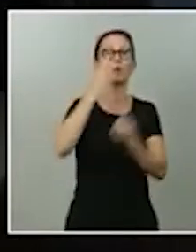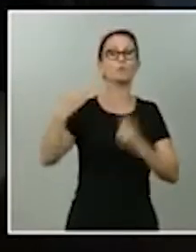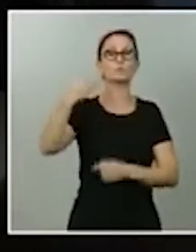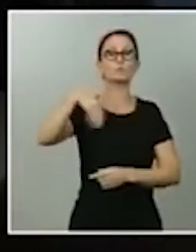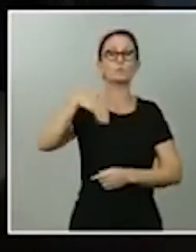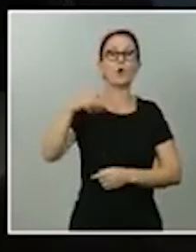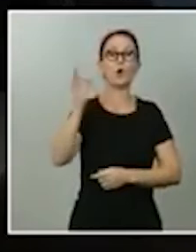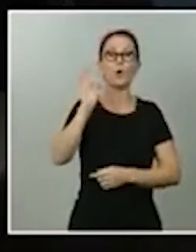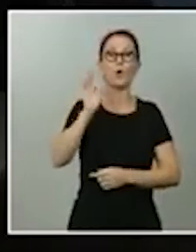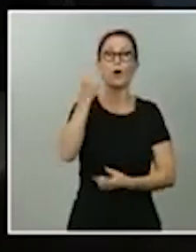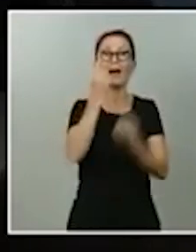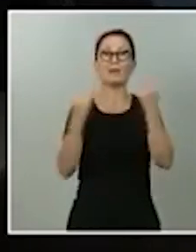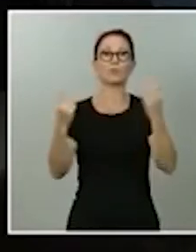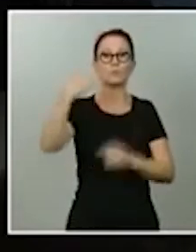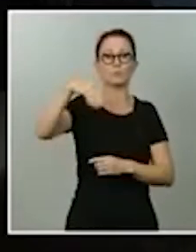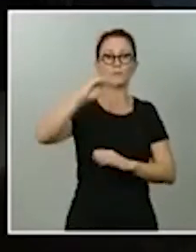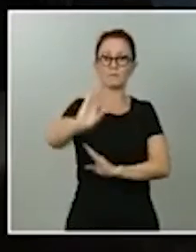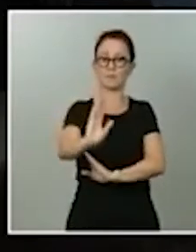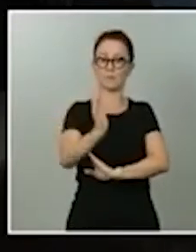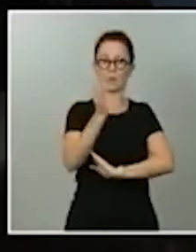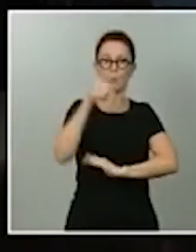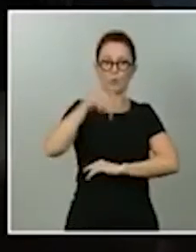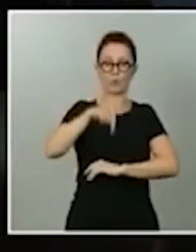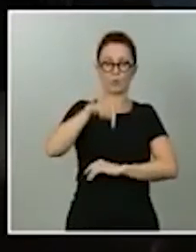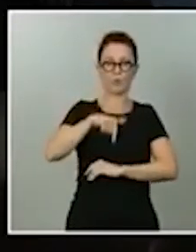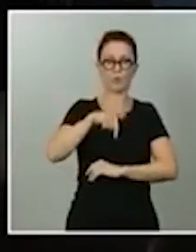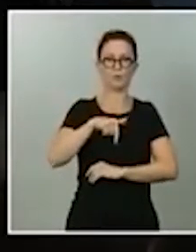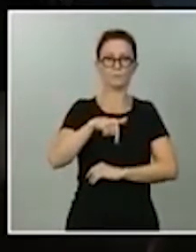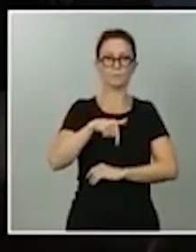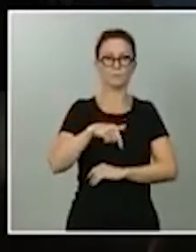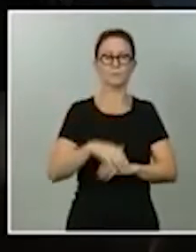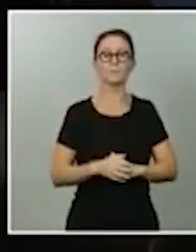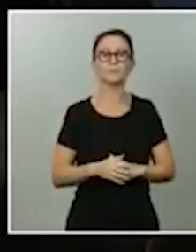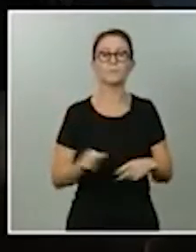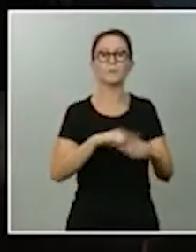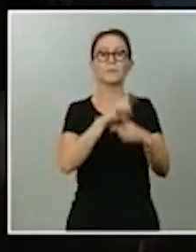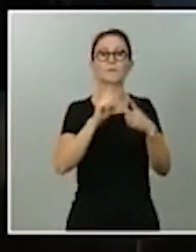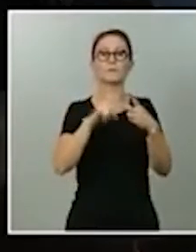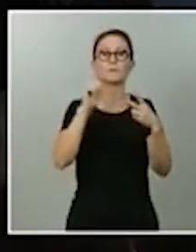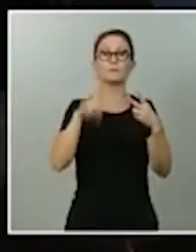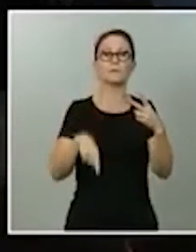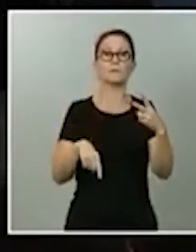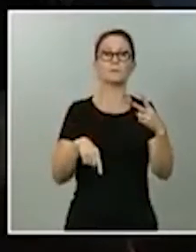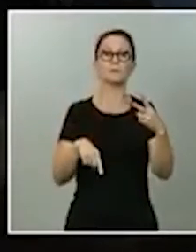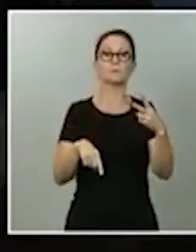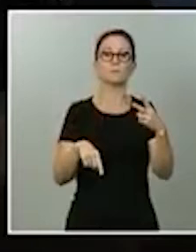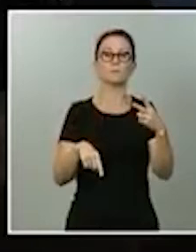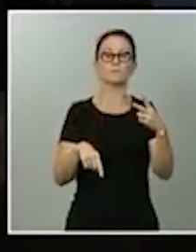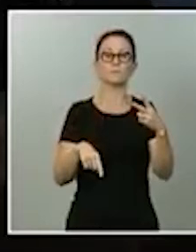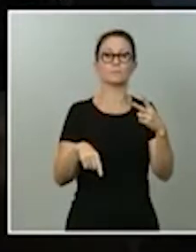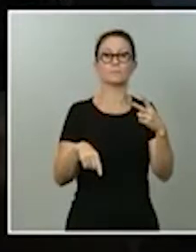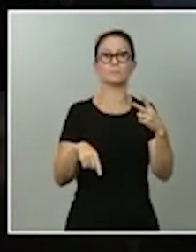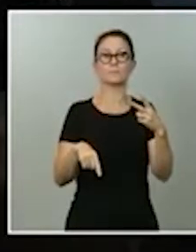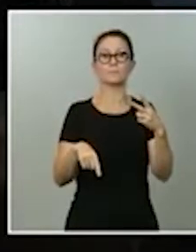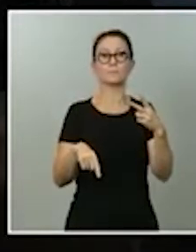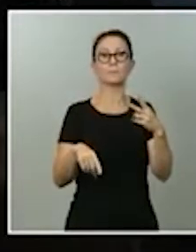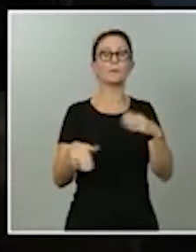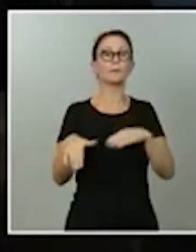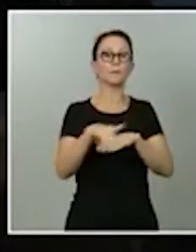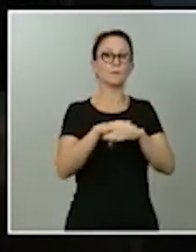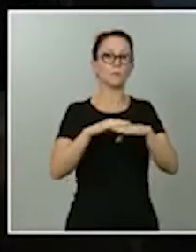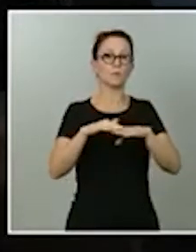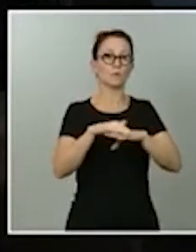de alguno que se lo haya se lo haya requerido. Y en segundo lugar, dado que en el gobierno he oído voces